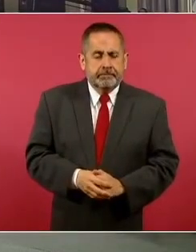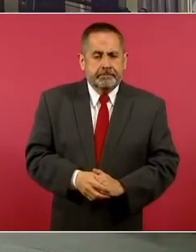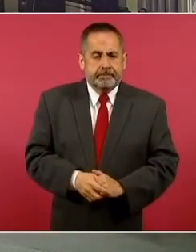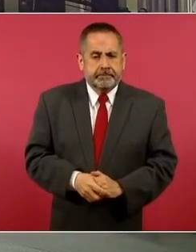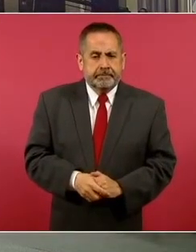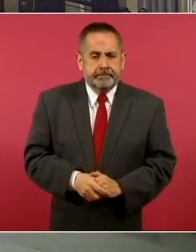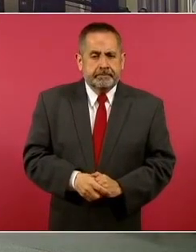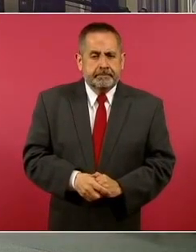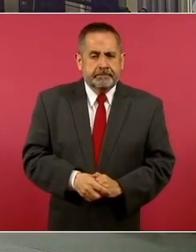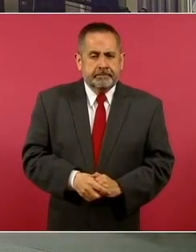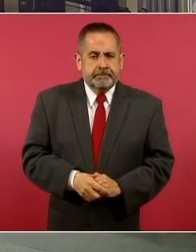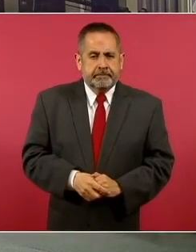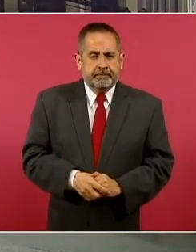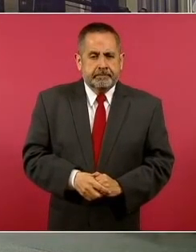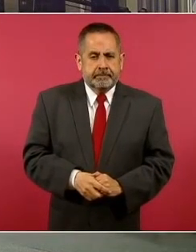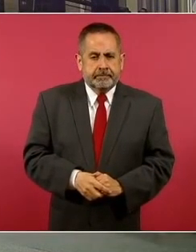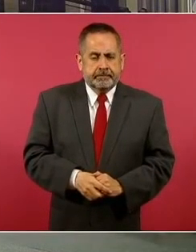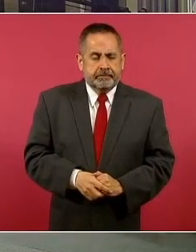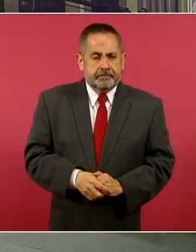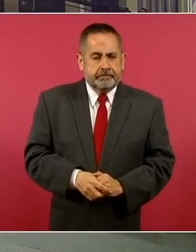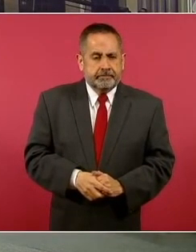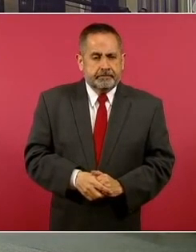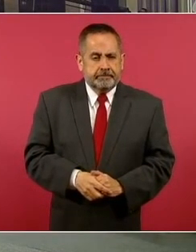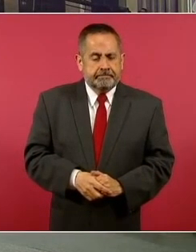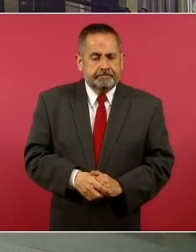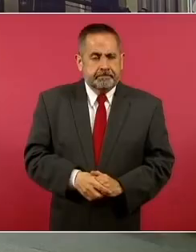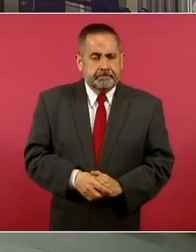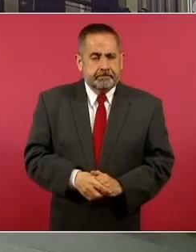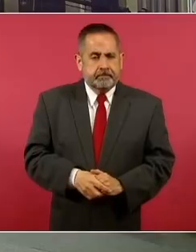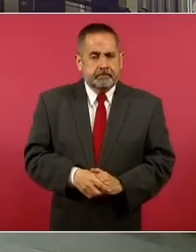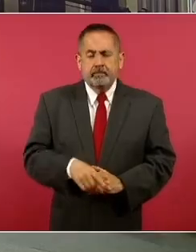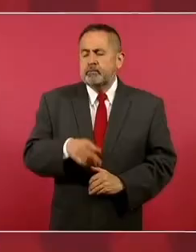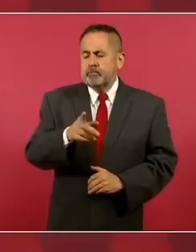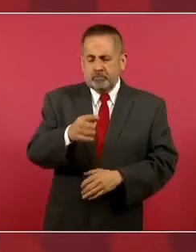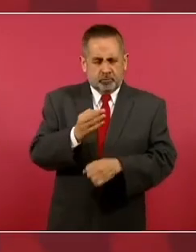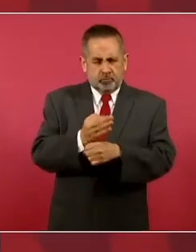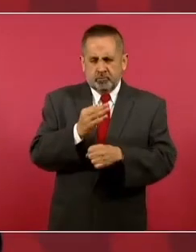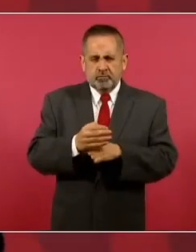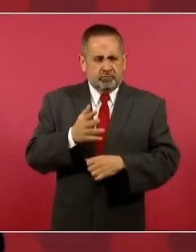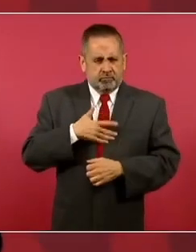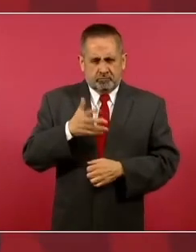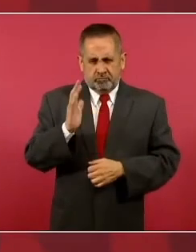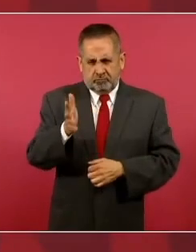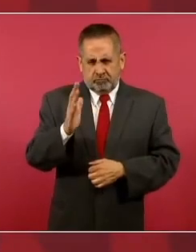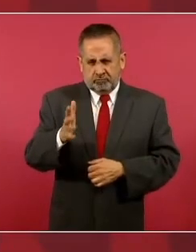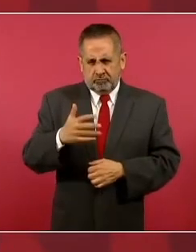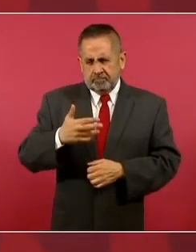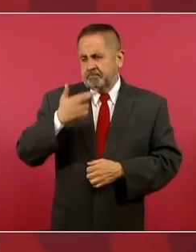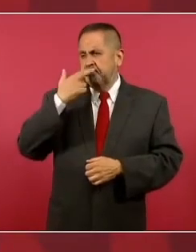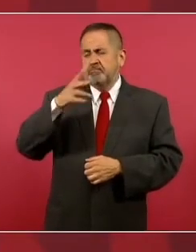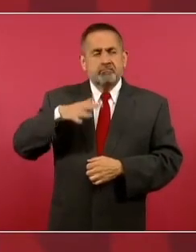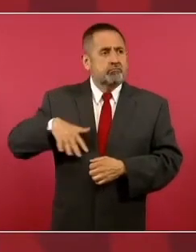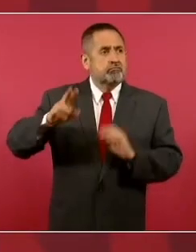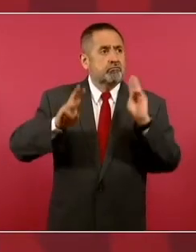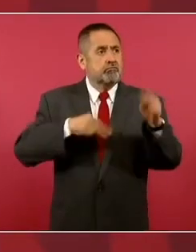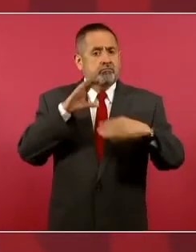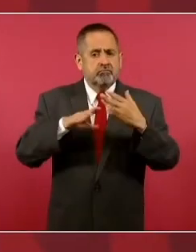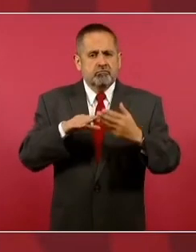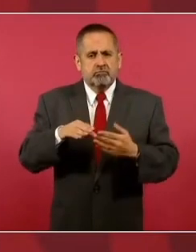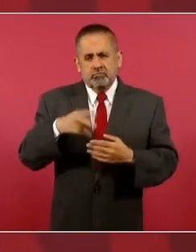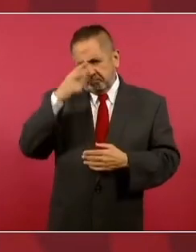meses se convierta en defensa económica? Ya somos una de las mejores economías del mundo